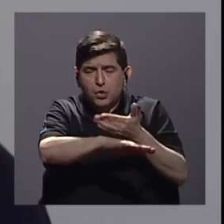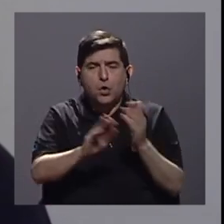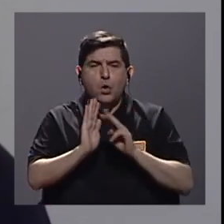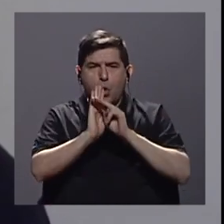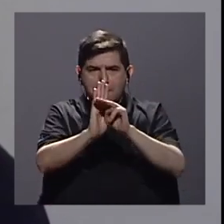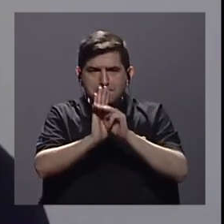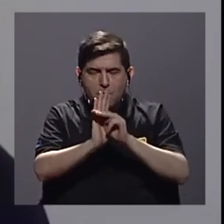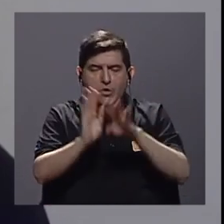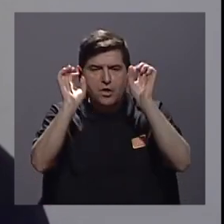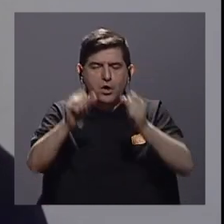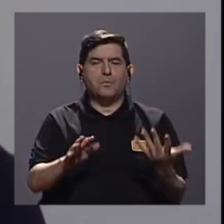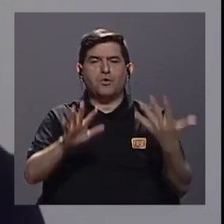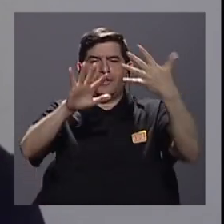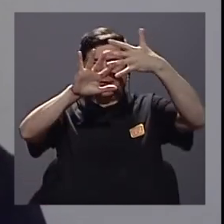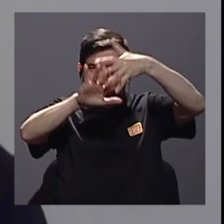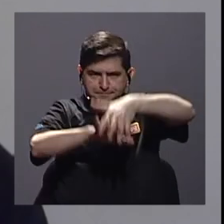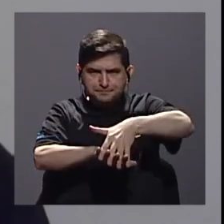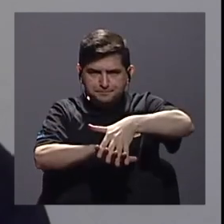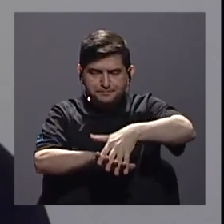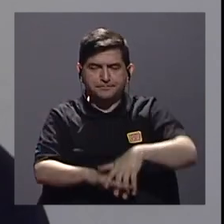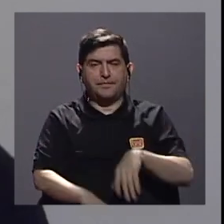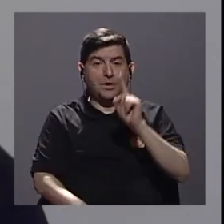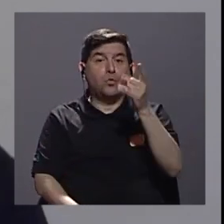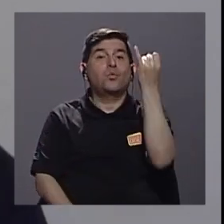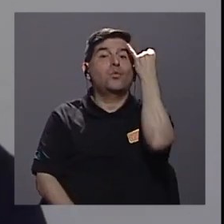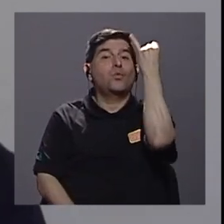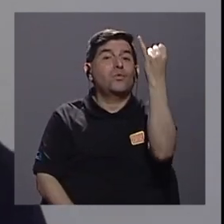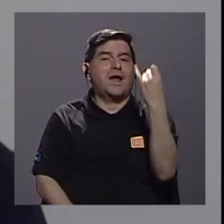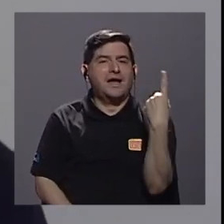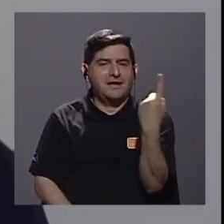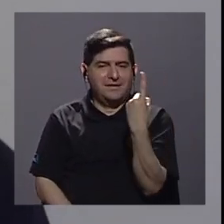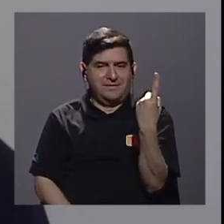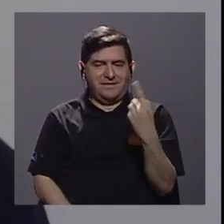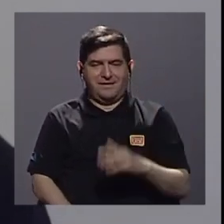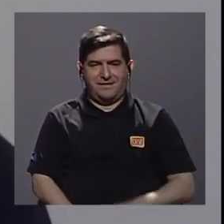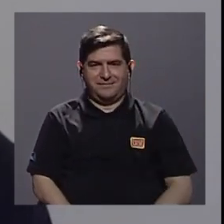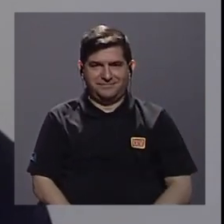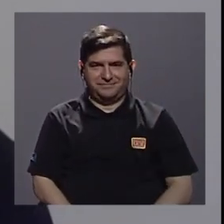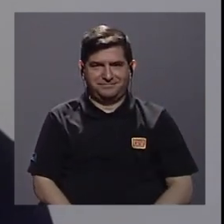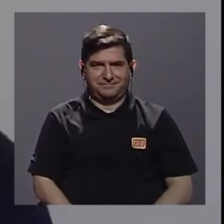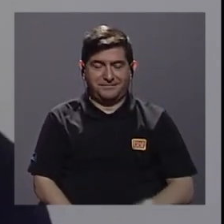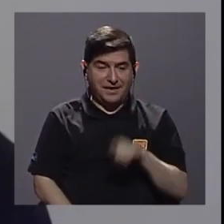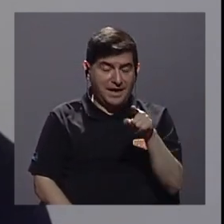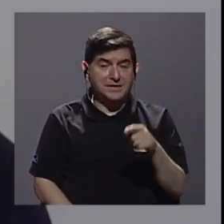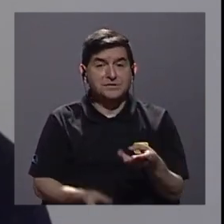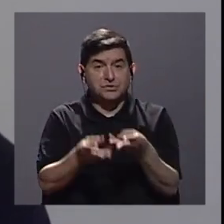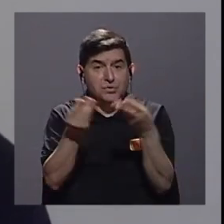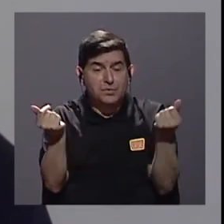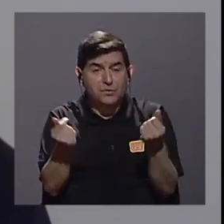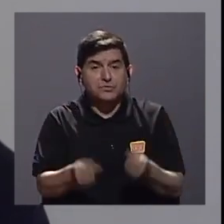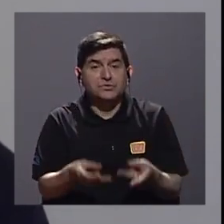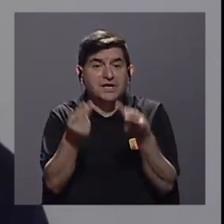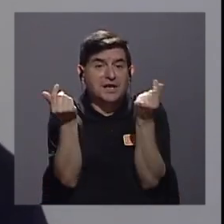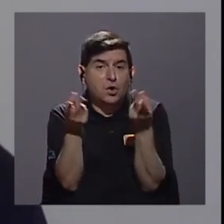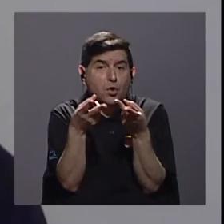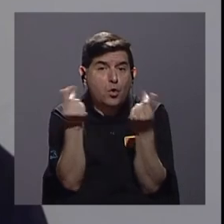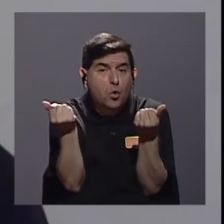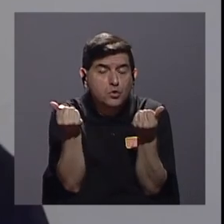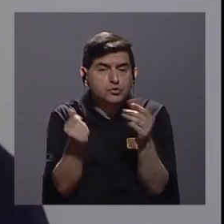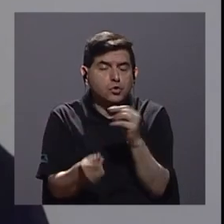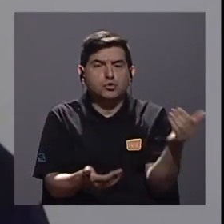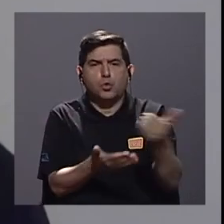modelo donde esto pueda integrarse eso es solo una idea ¿verdad? aquí esto generaría digamos costos o